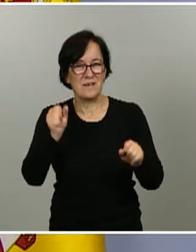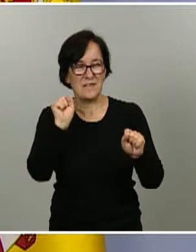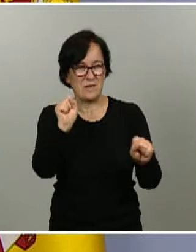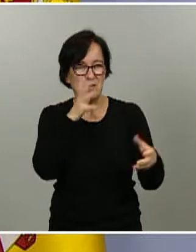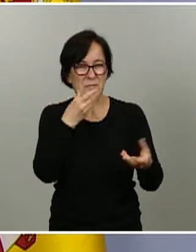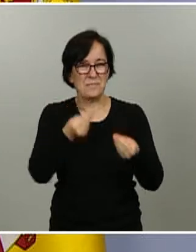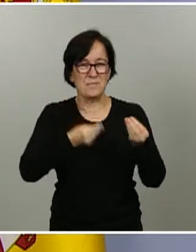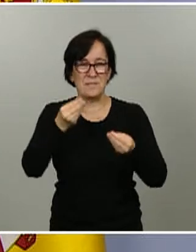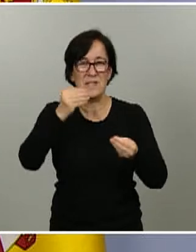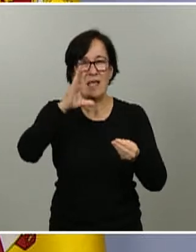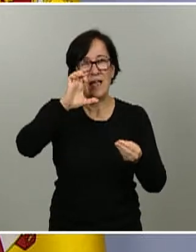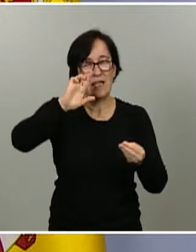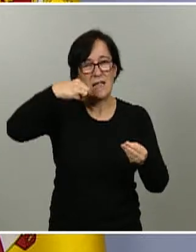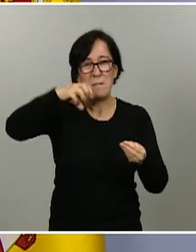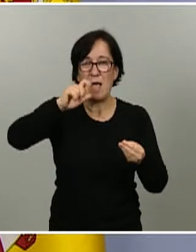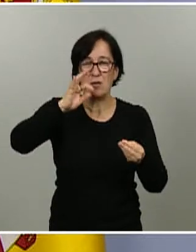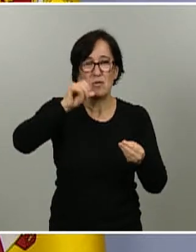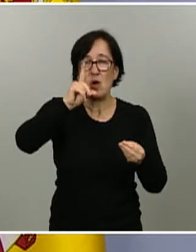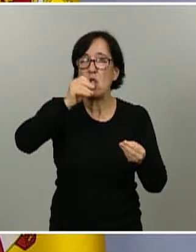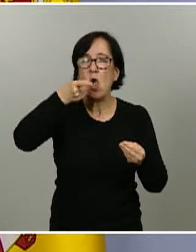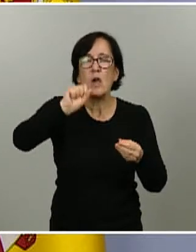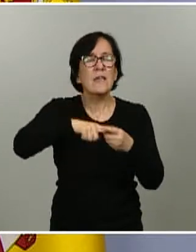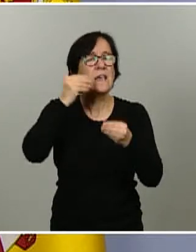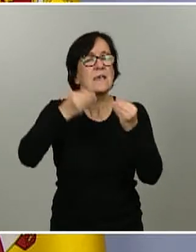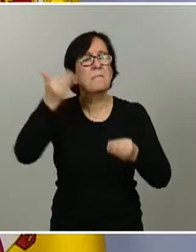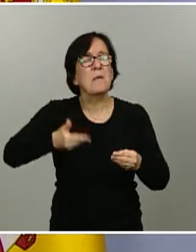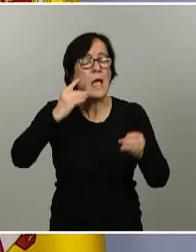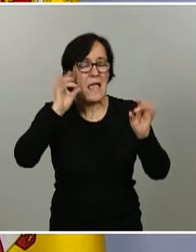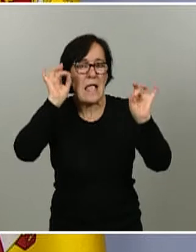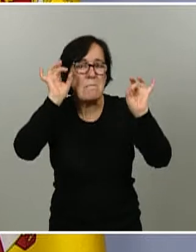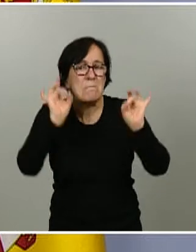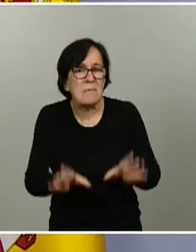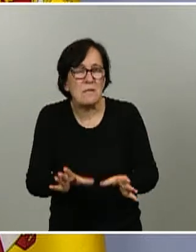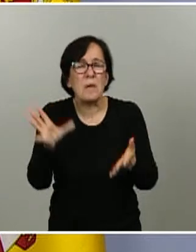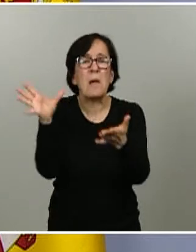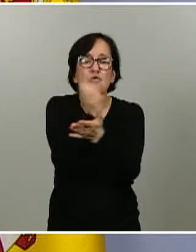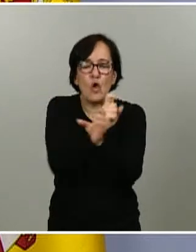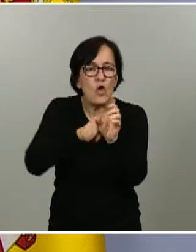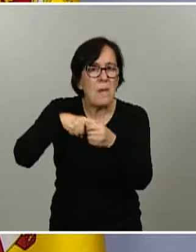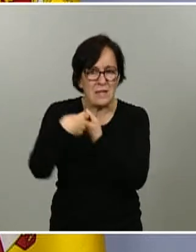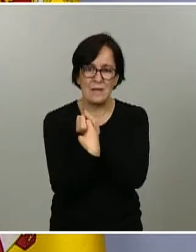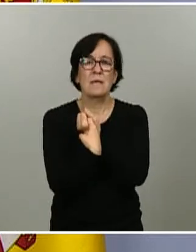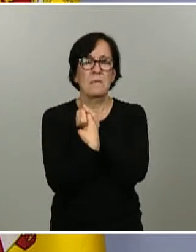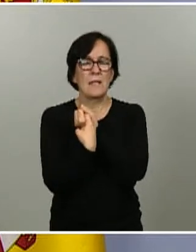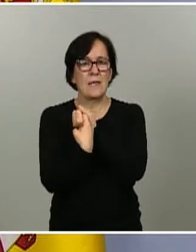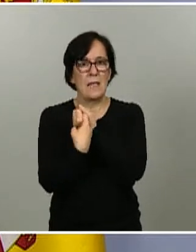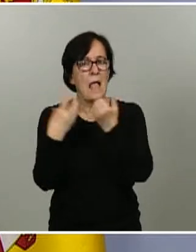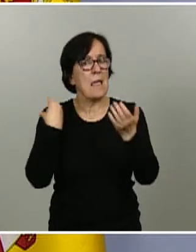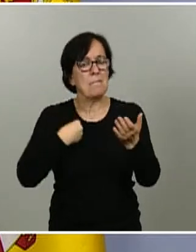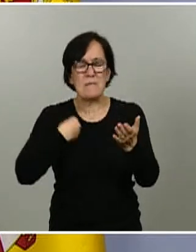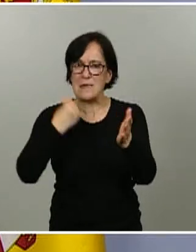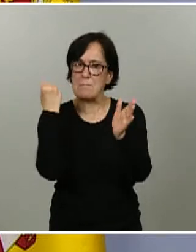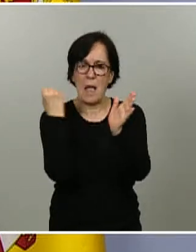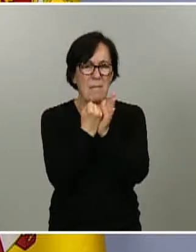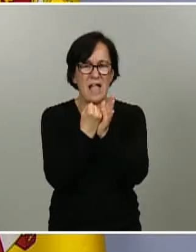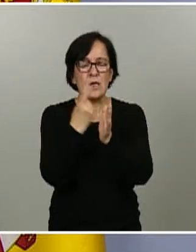En este caso, el test que hemos utilizado, es importante saber que es el mismo para todos los participantes, la misma marca. Es un tipo de